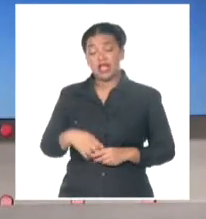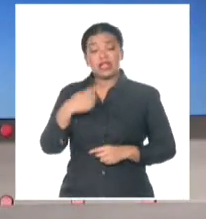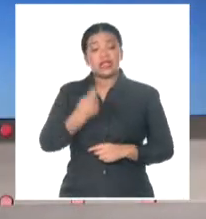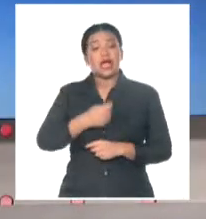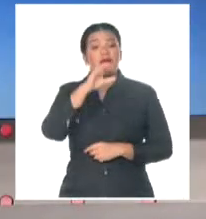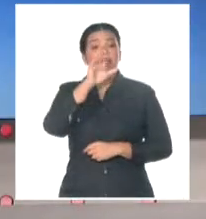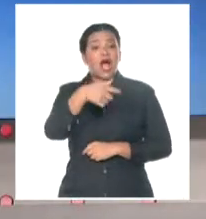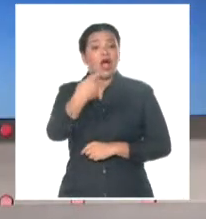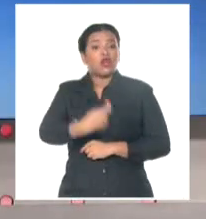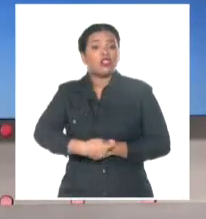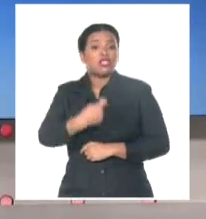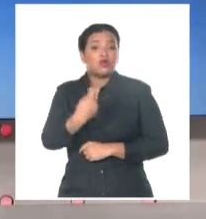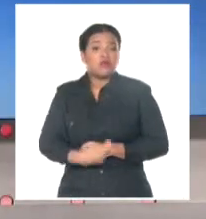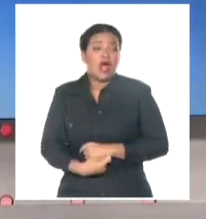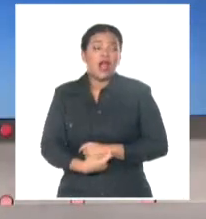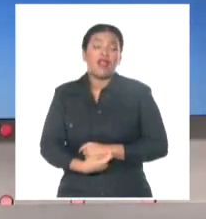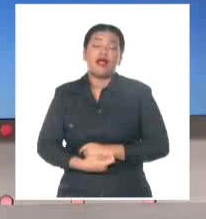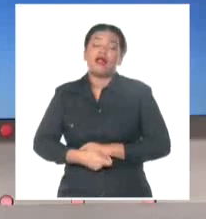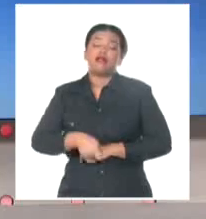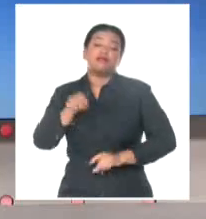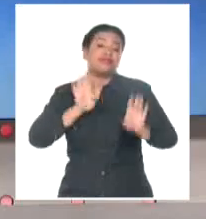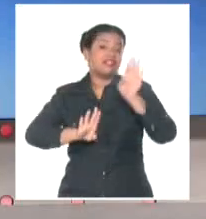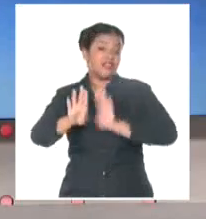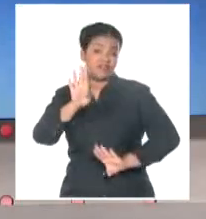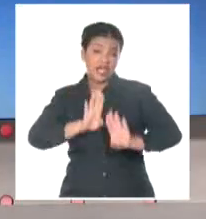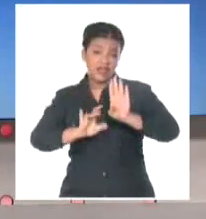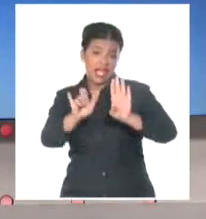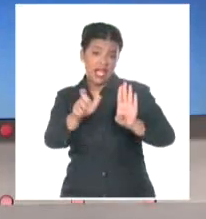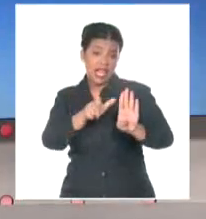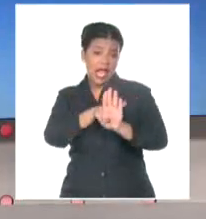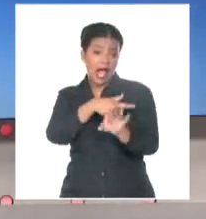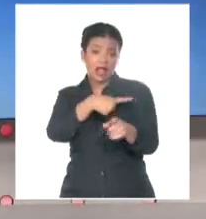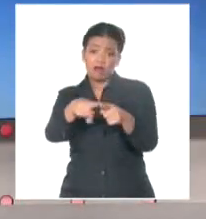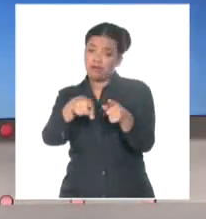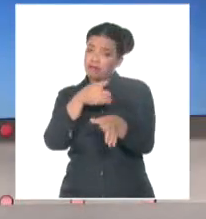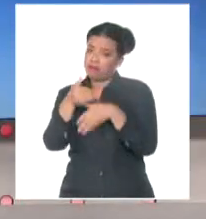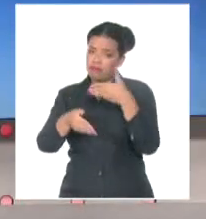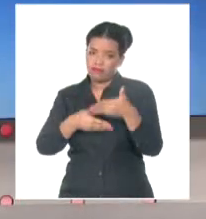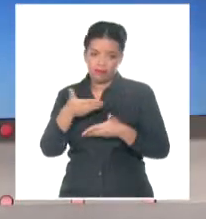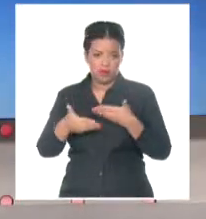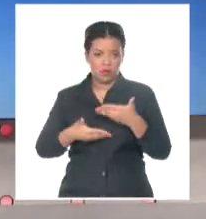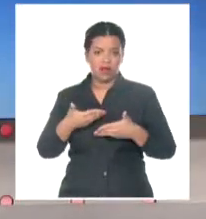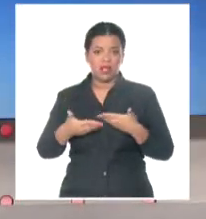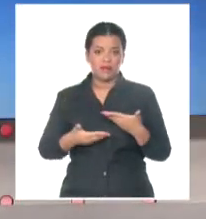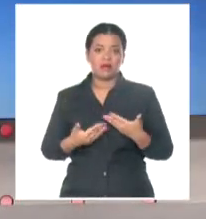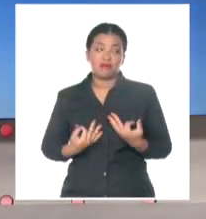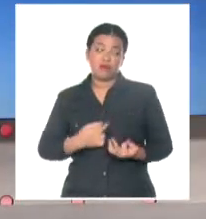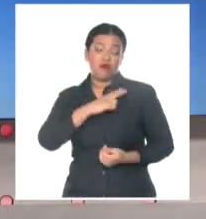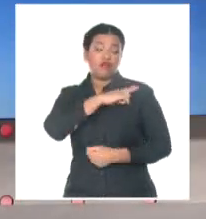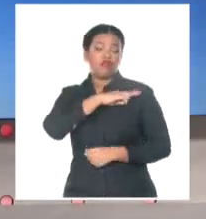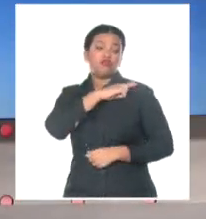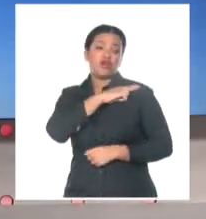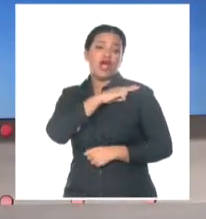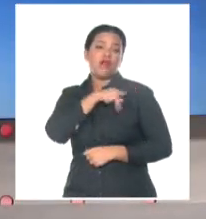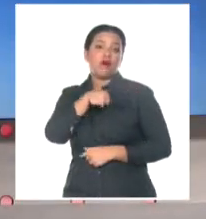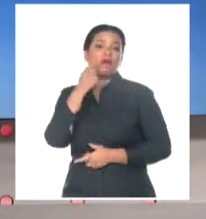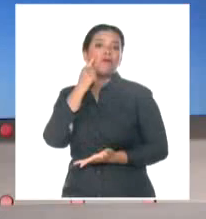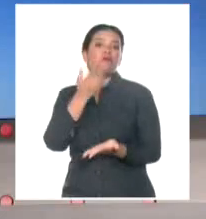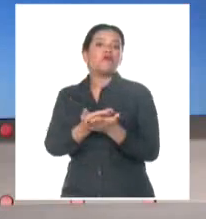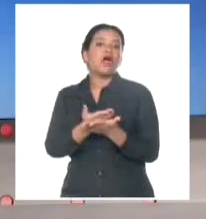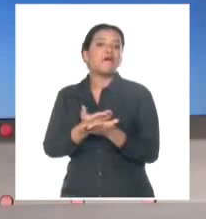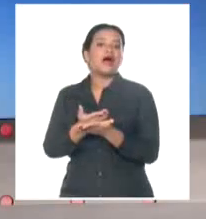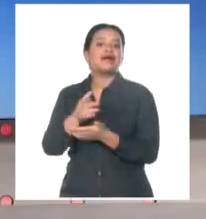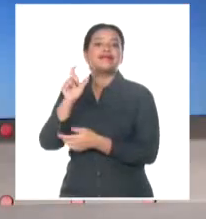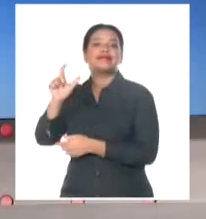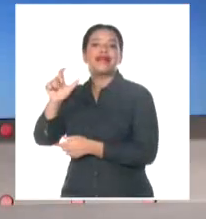mesa del tribunal los elementos que demuestren la ilegalidad de las acciones realizadas por esos funcionarios. Y con ello probar que CRF